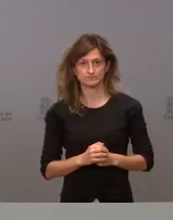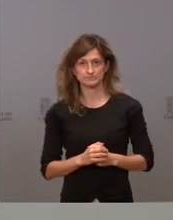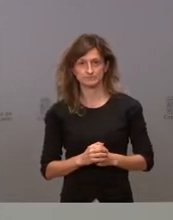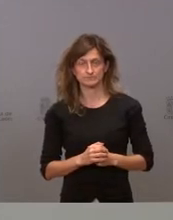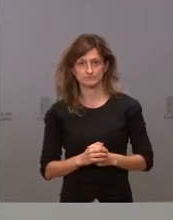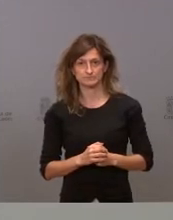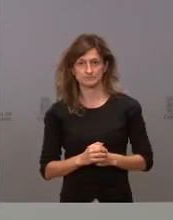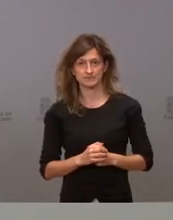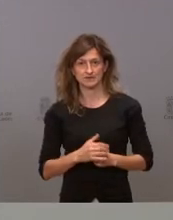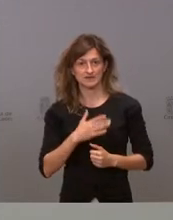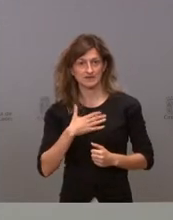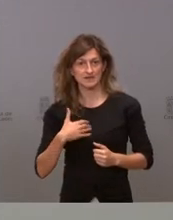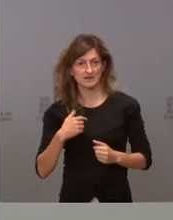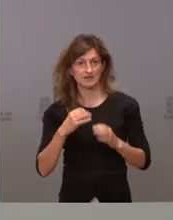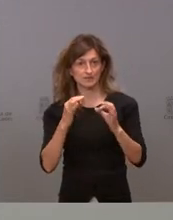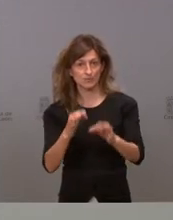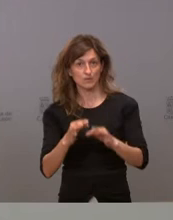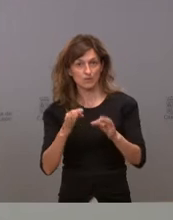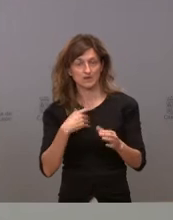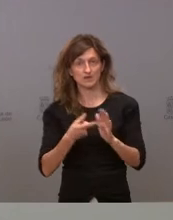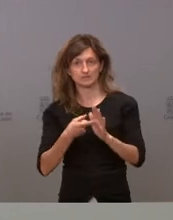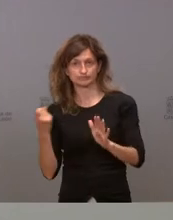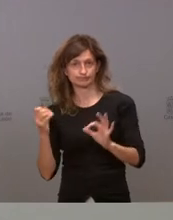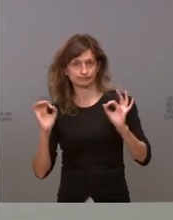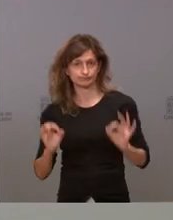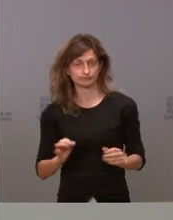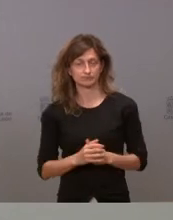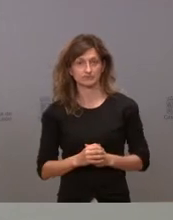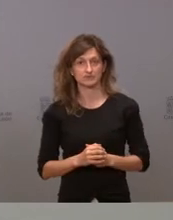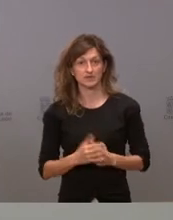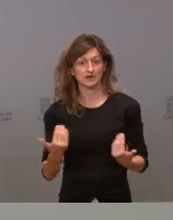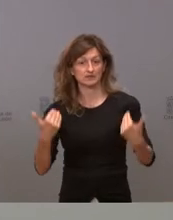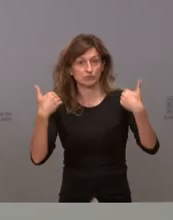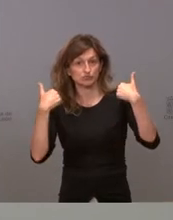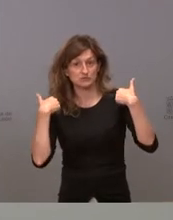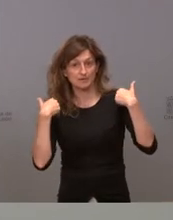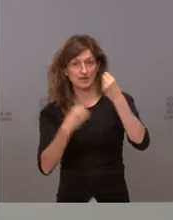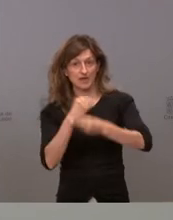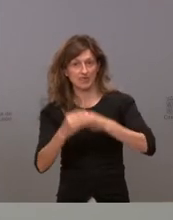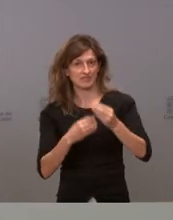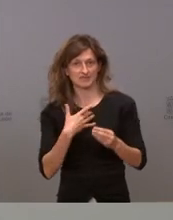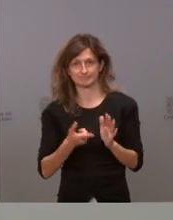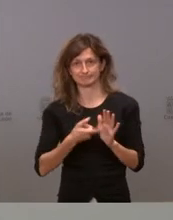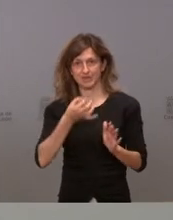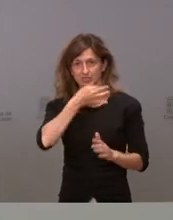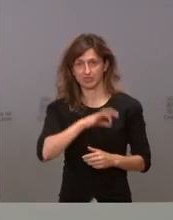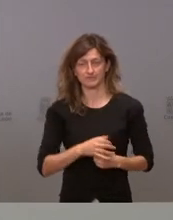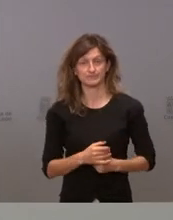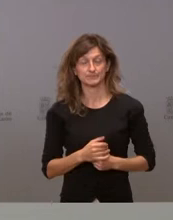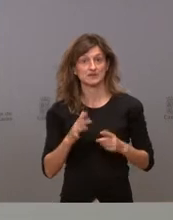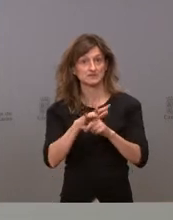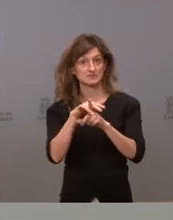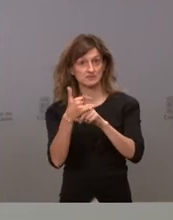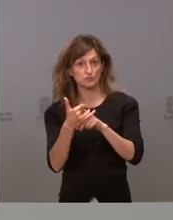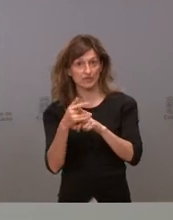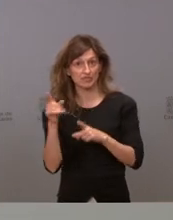salirse de la ecuación renunciar a ejercer sus responsabilidades y esta situación